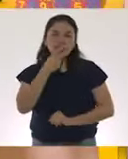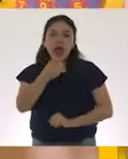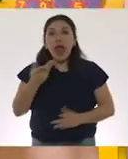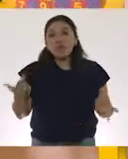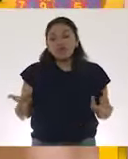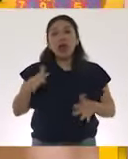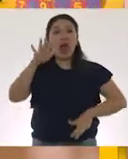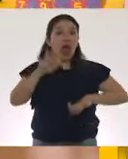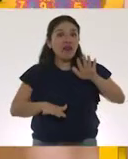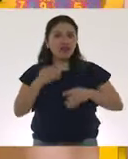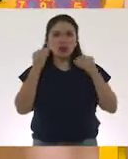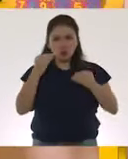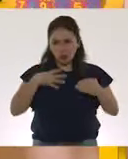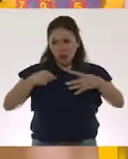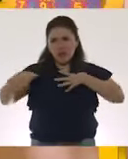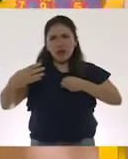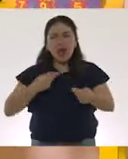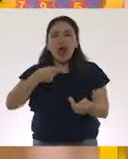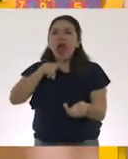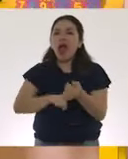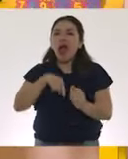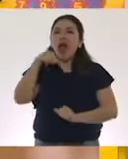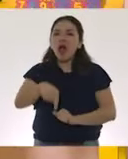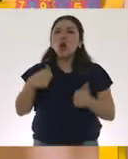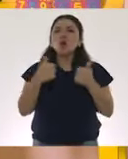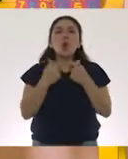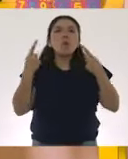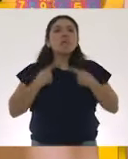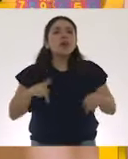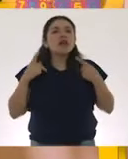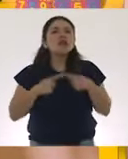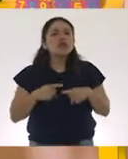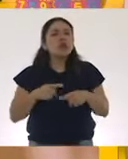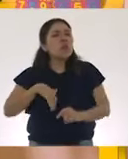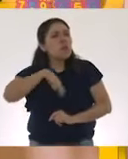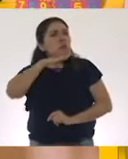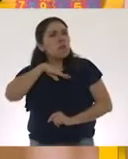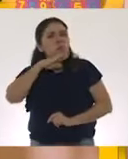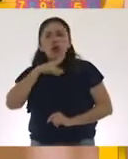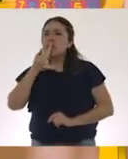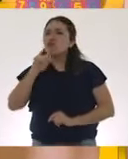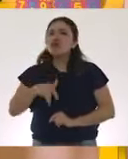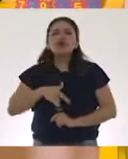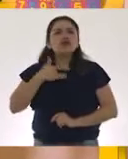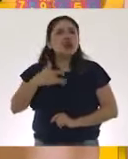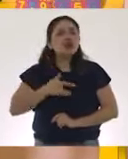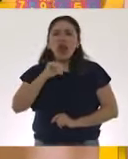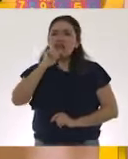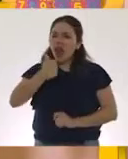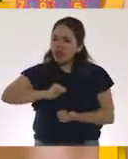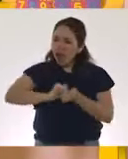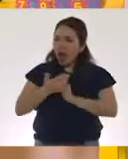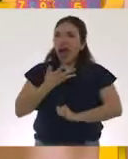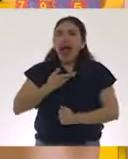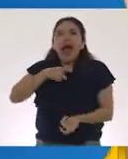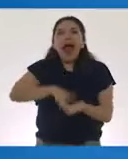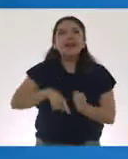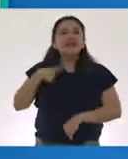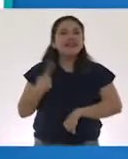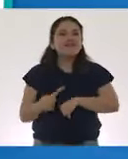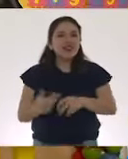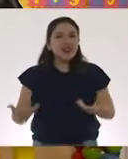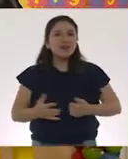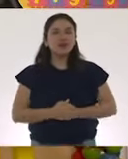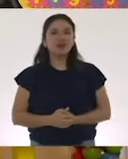muchas de los contagios se dan a través de estas personas que no presentan signos ni síntomas de enfermedad de COVID-19.